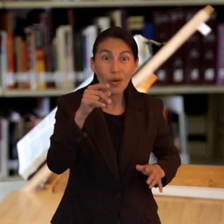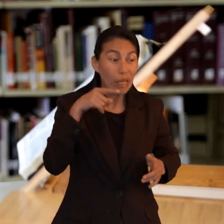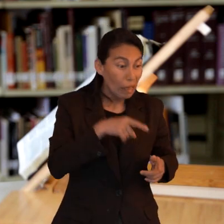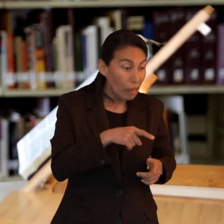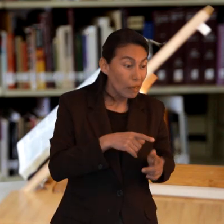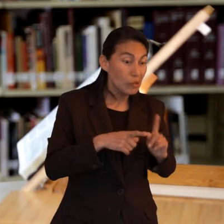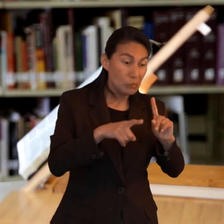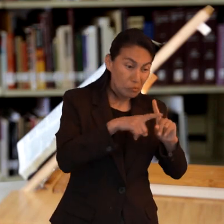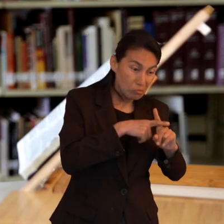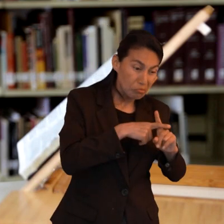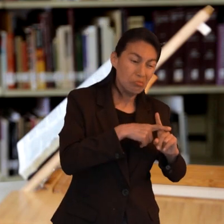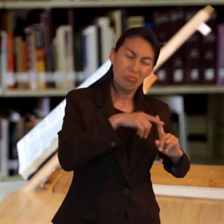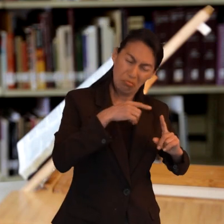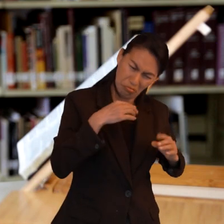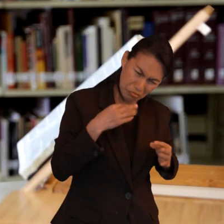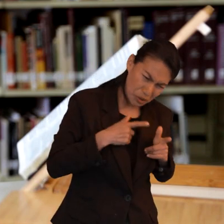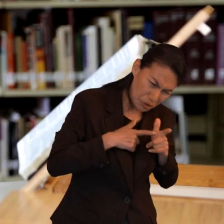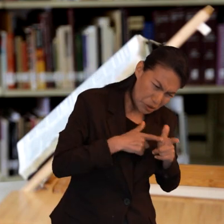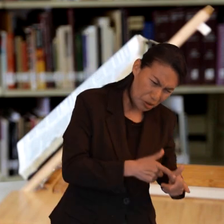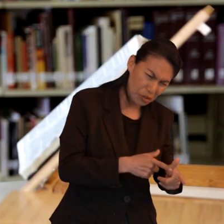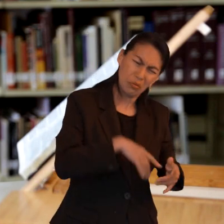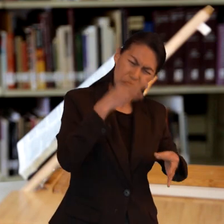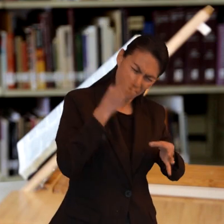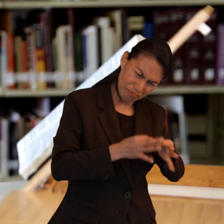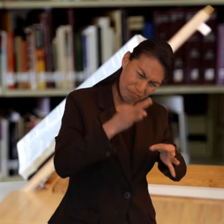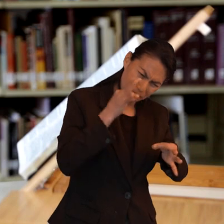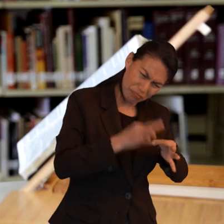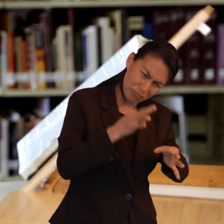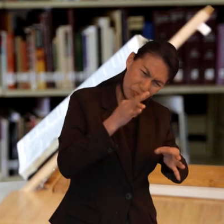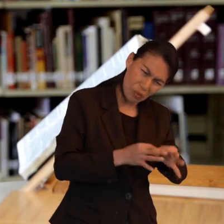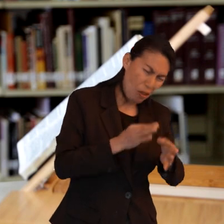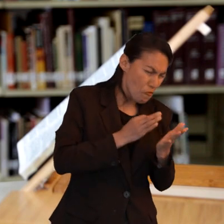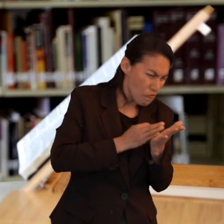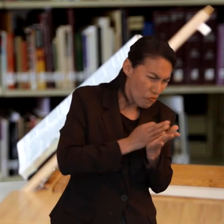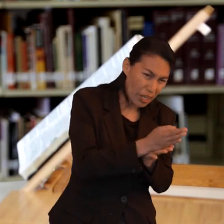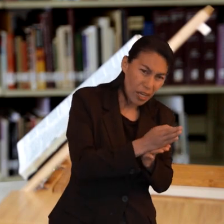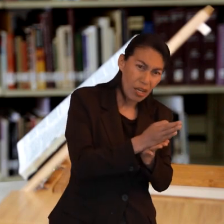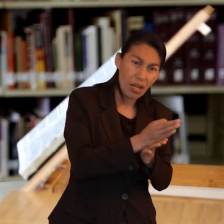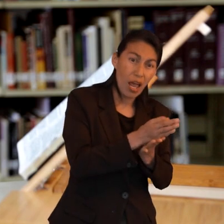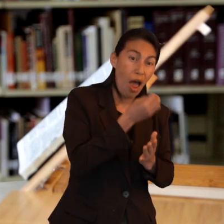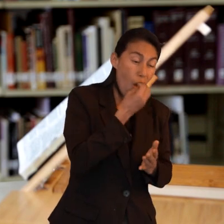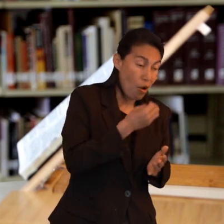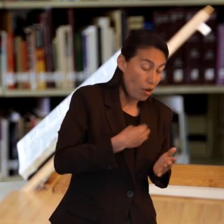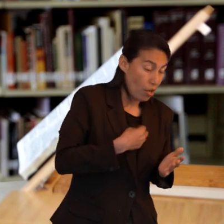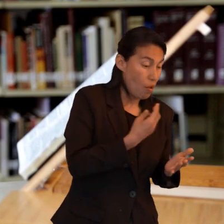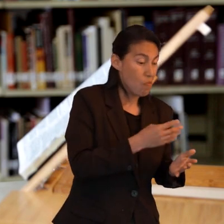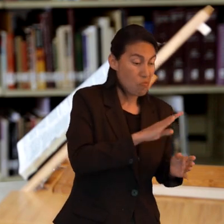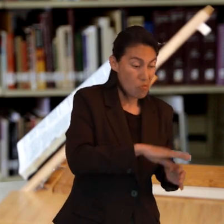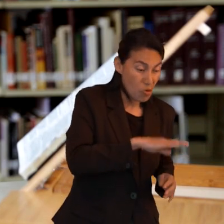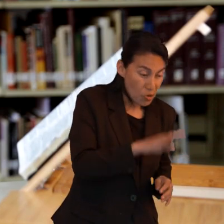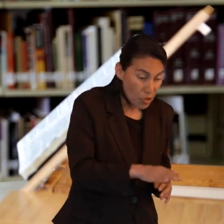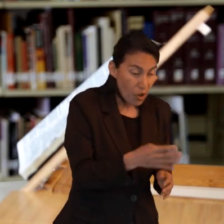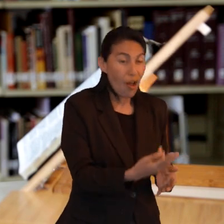alcanzaremos la redención Jesús corrió con paciencia y permaneció fiel aunque nosotros